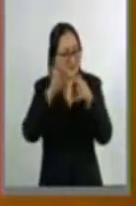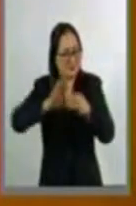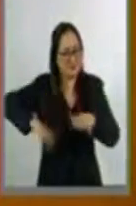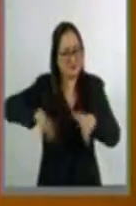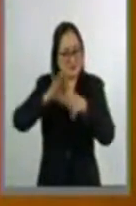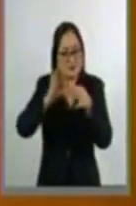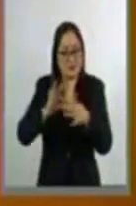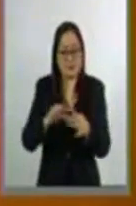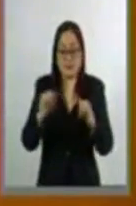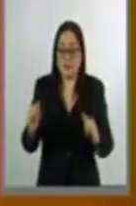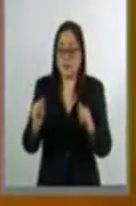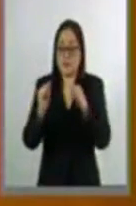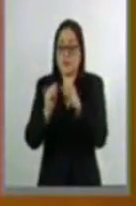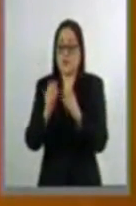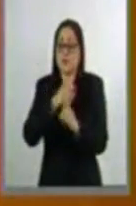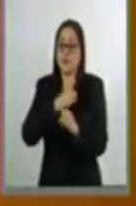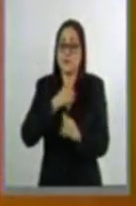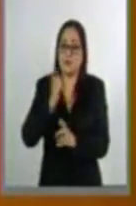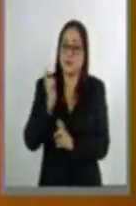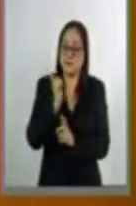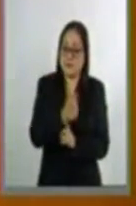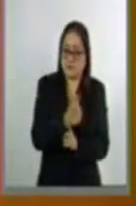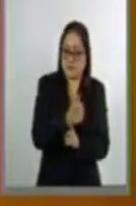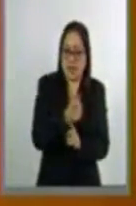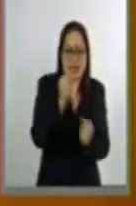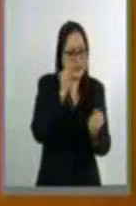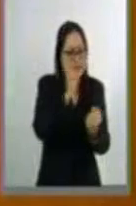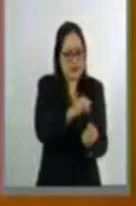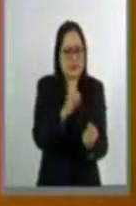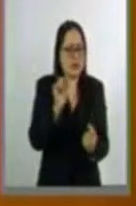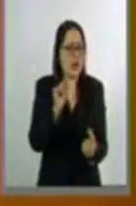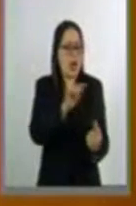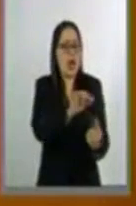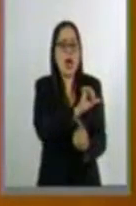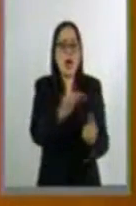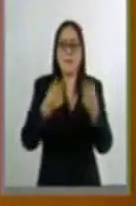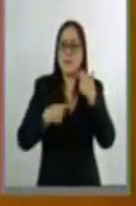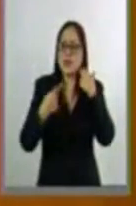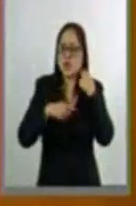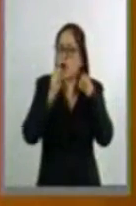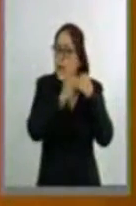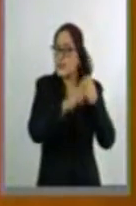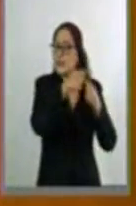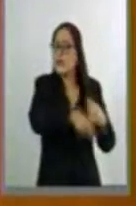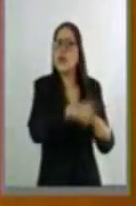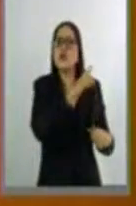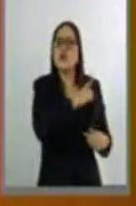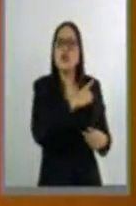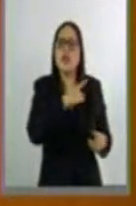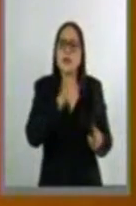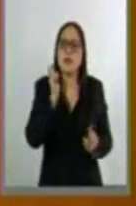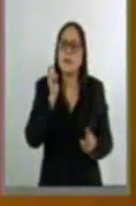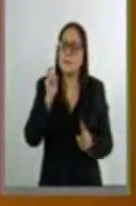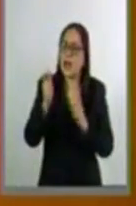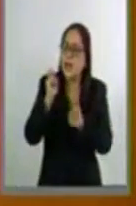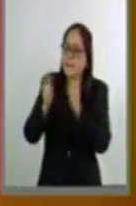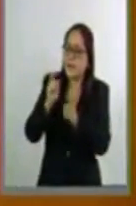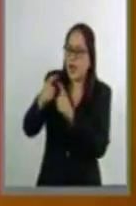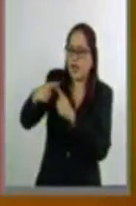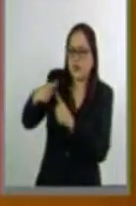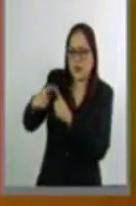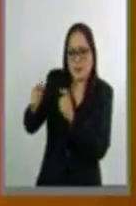instituciones otorguen directamente el recurso económico a las víctimas para que ellos contraten dichos servicios en su